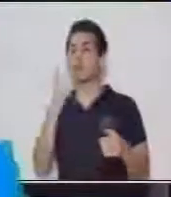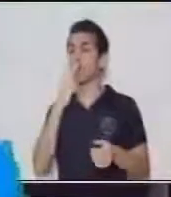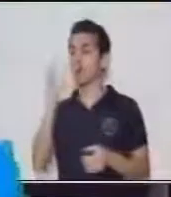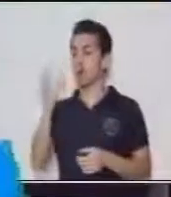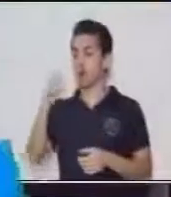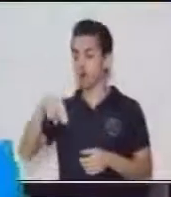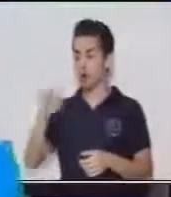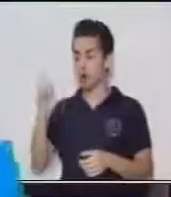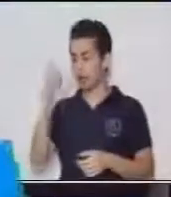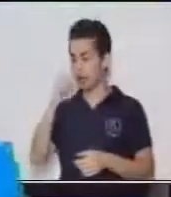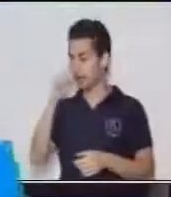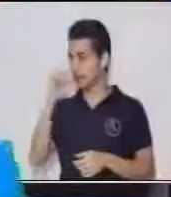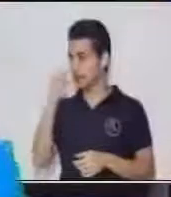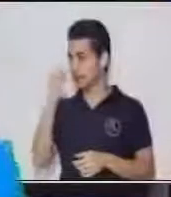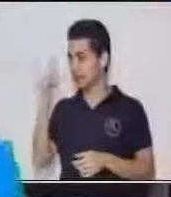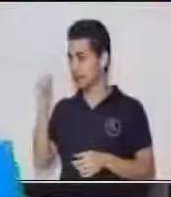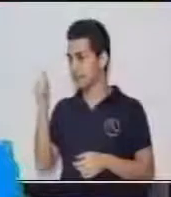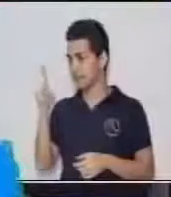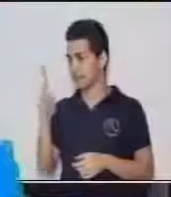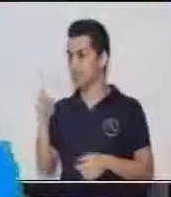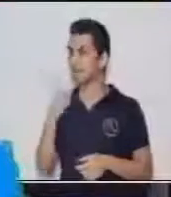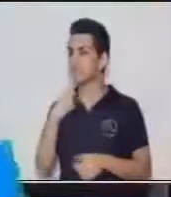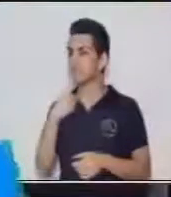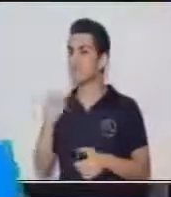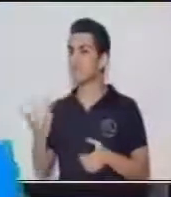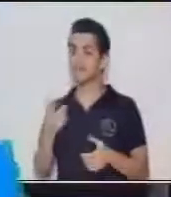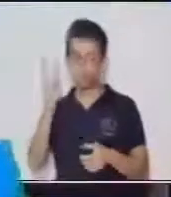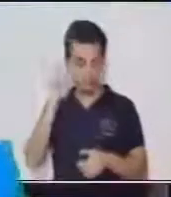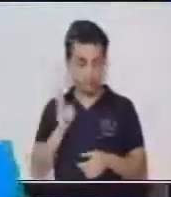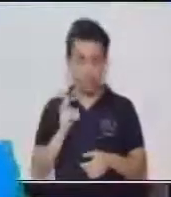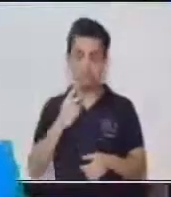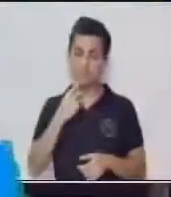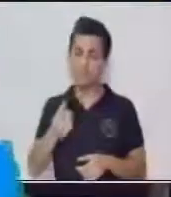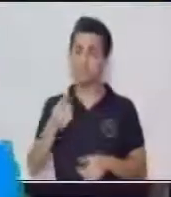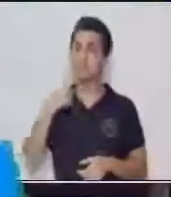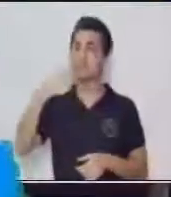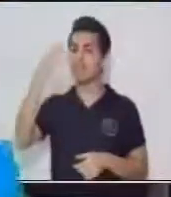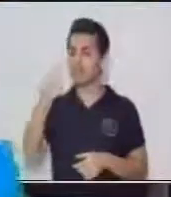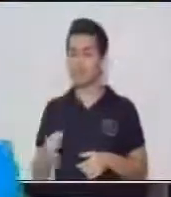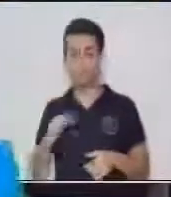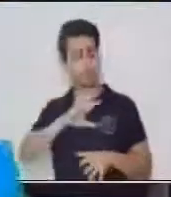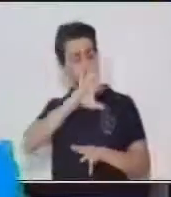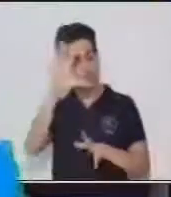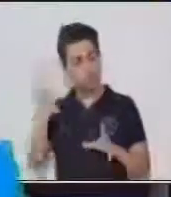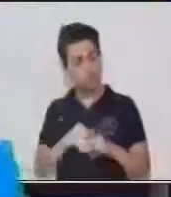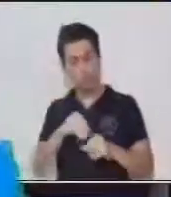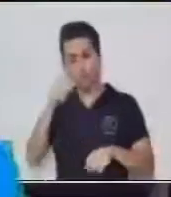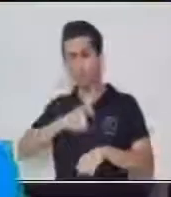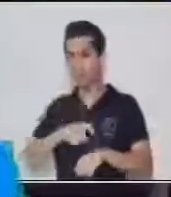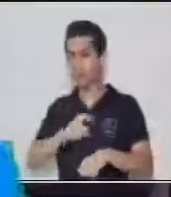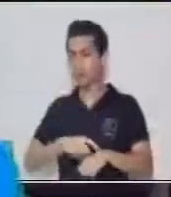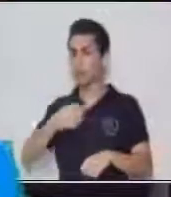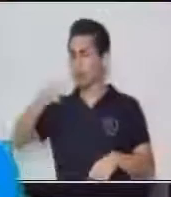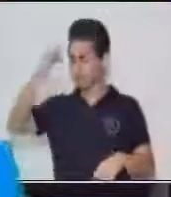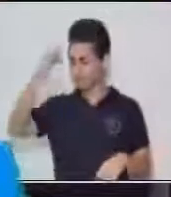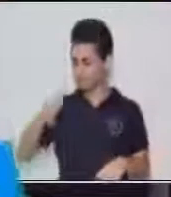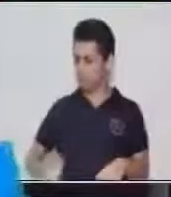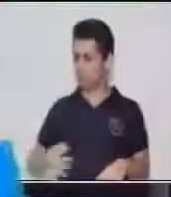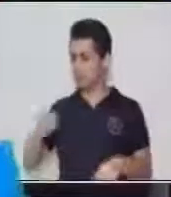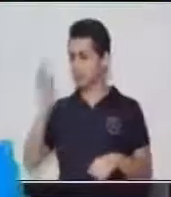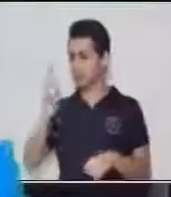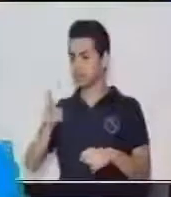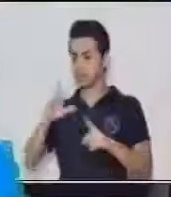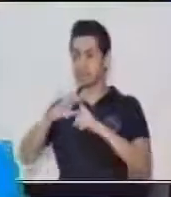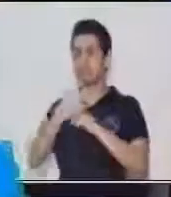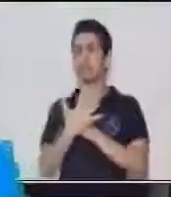lo vamos a ver. Nos dice que la honestidad es decir siempre la verdad, en todo momento. Ser honestos ante las situaciones